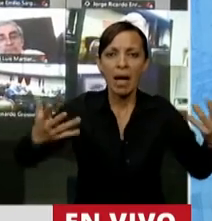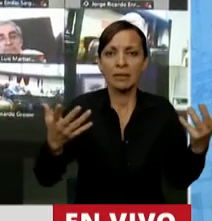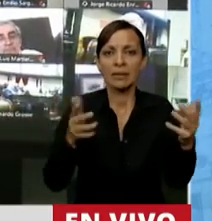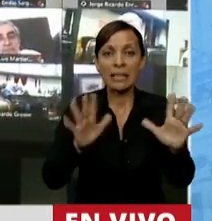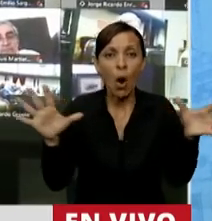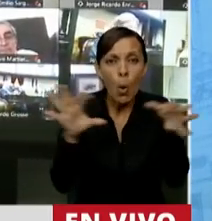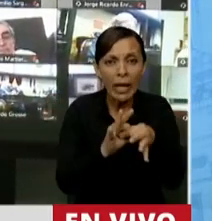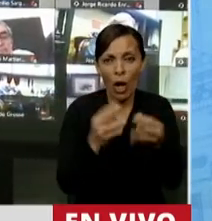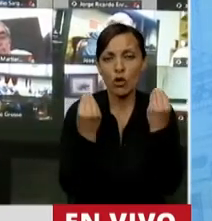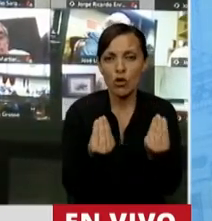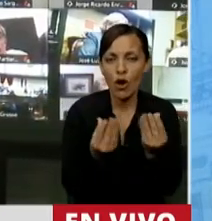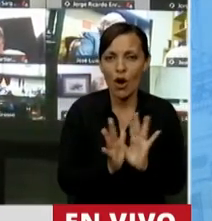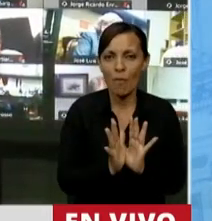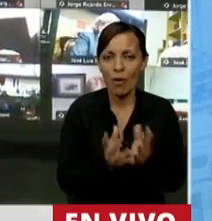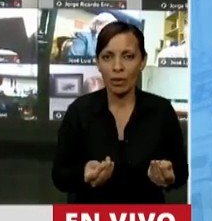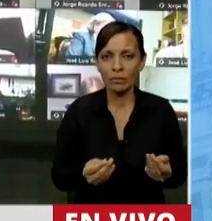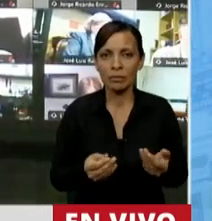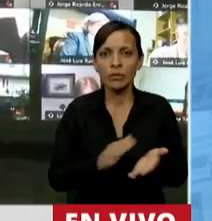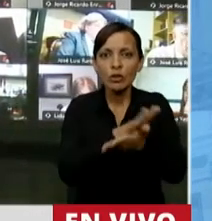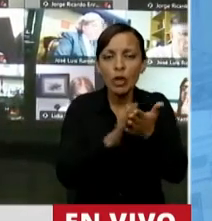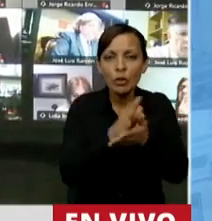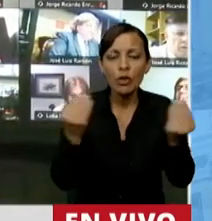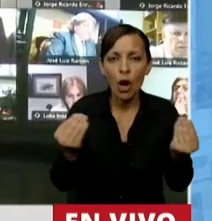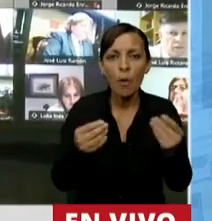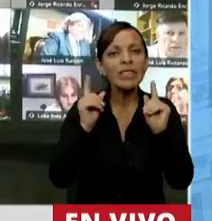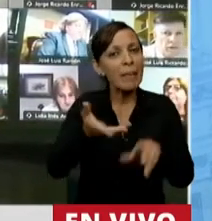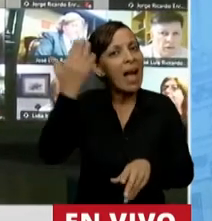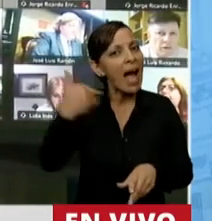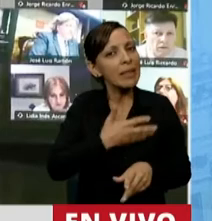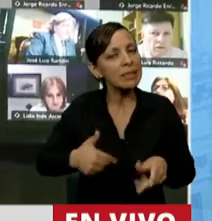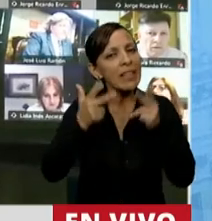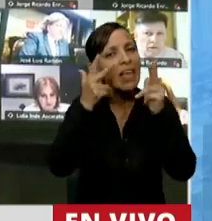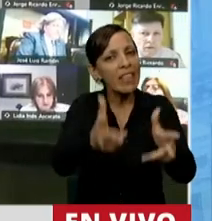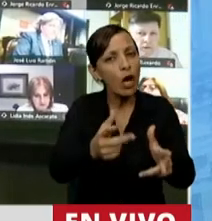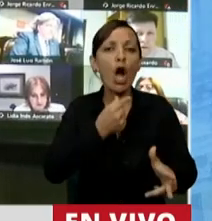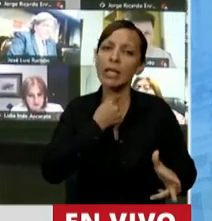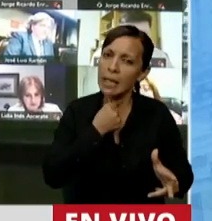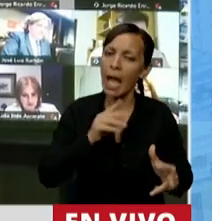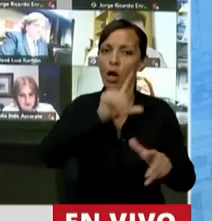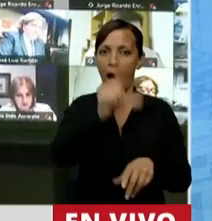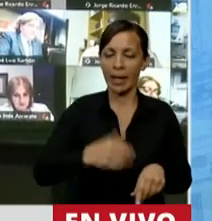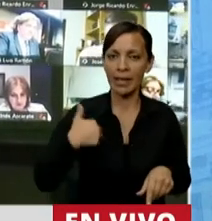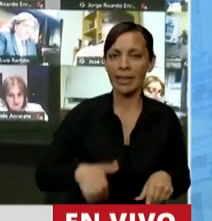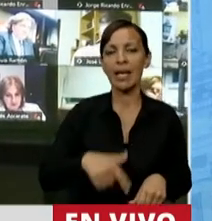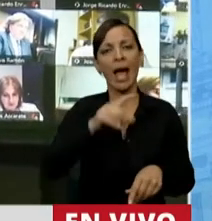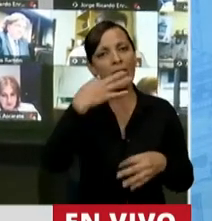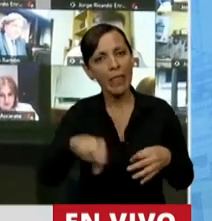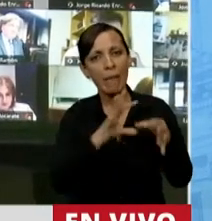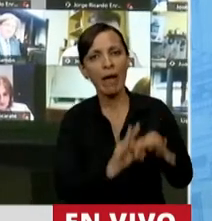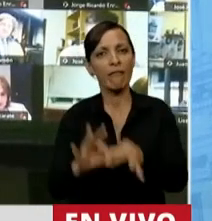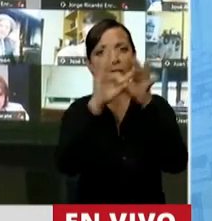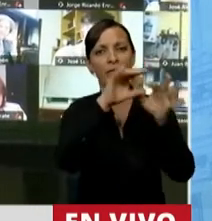posibilidad de salir de esta encerrona. Dijo también que quiere que la Argentina sea un país federal.